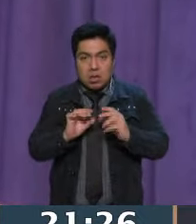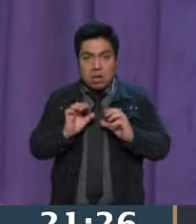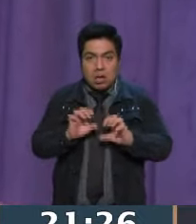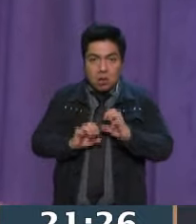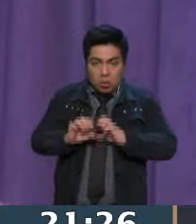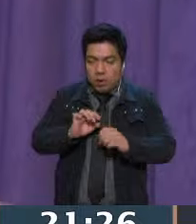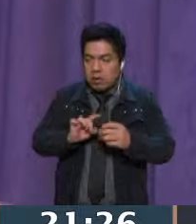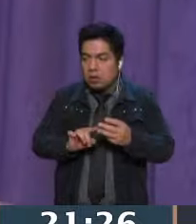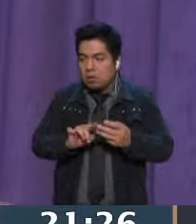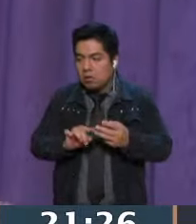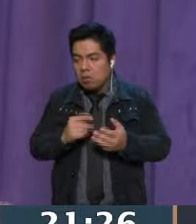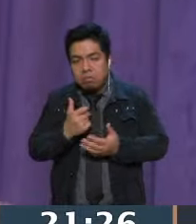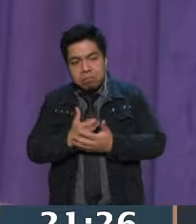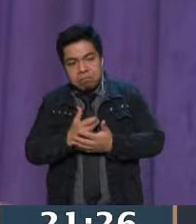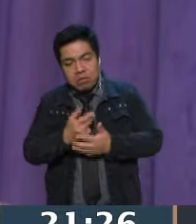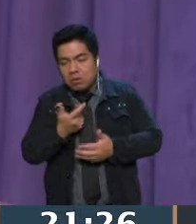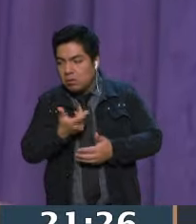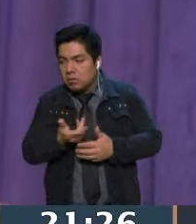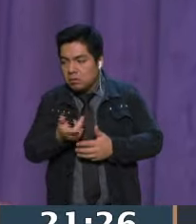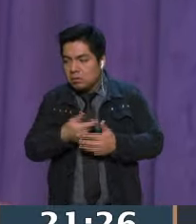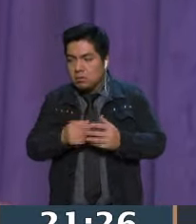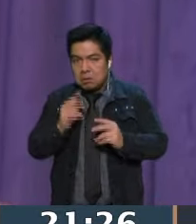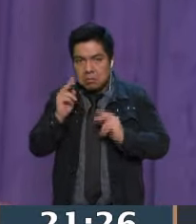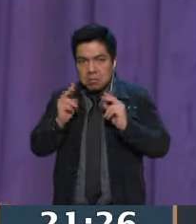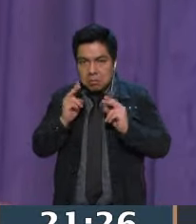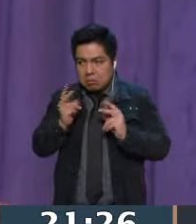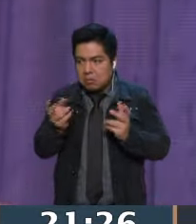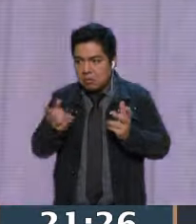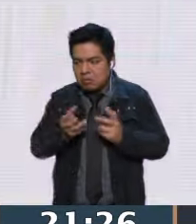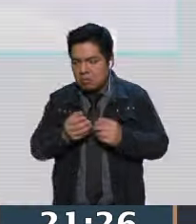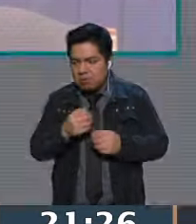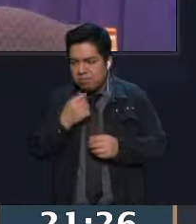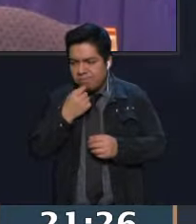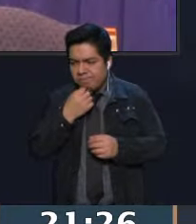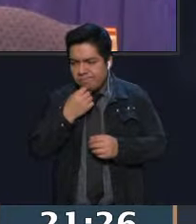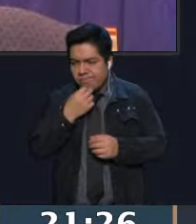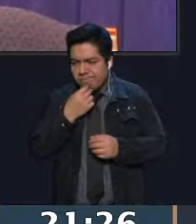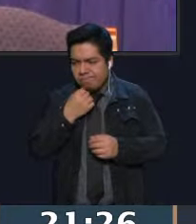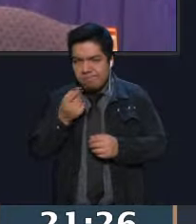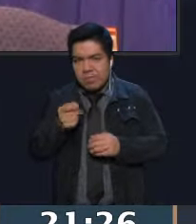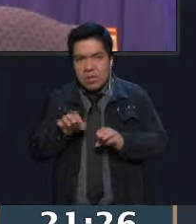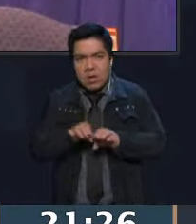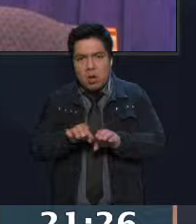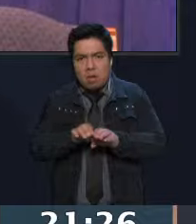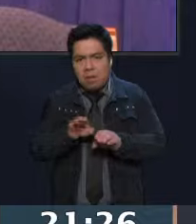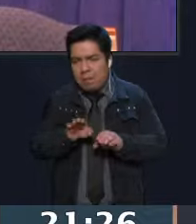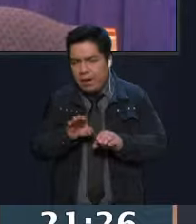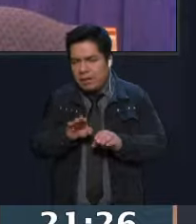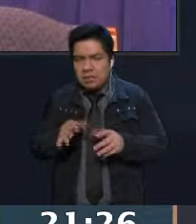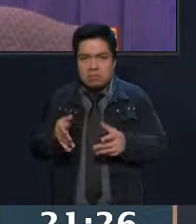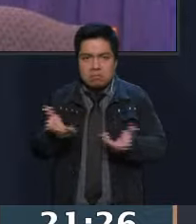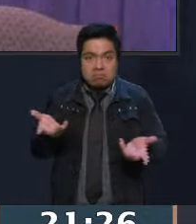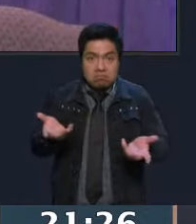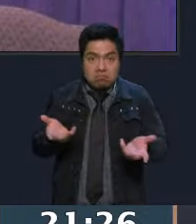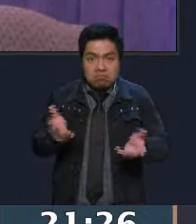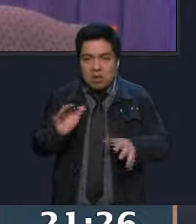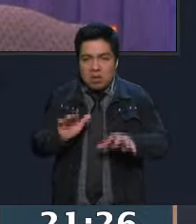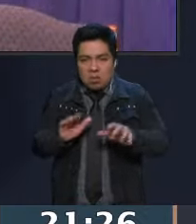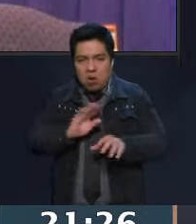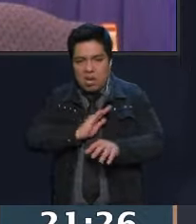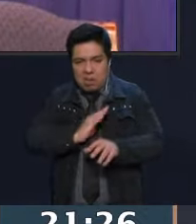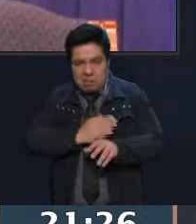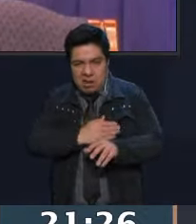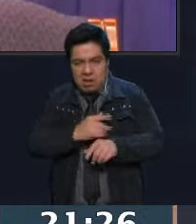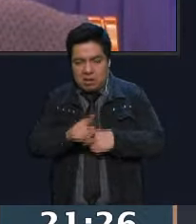financiera, que le preparan estas visitas, claro, de un cierto tipo, porque, bueno, son también tanto España, que